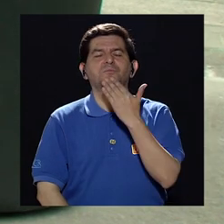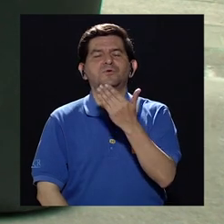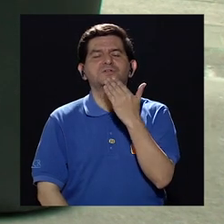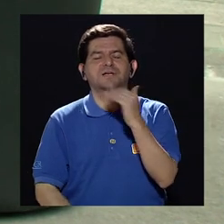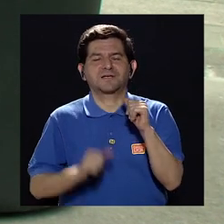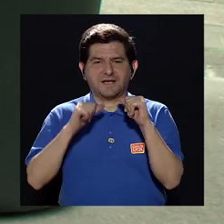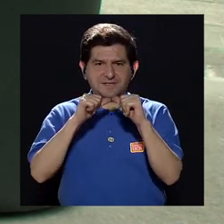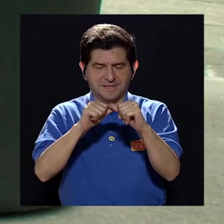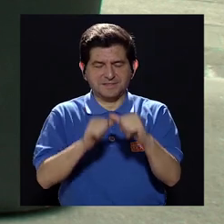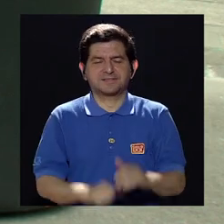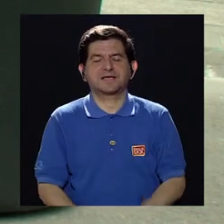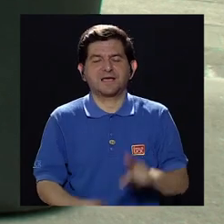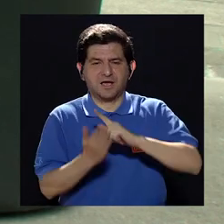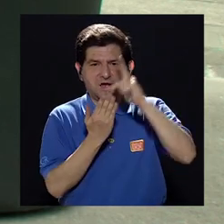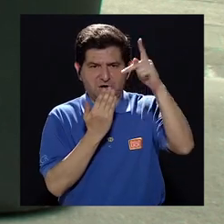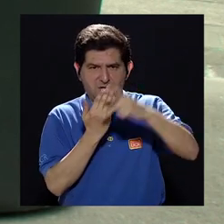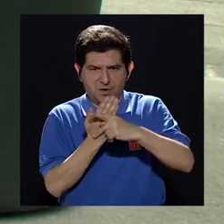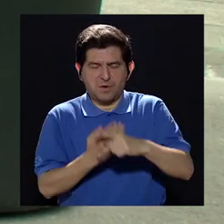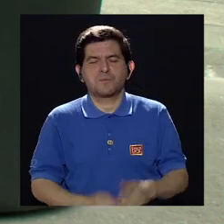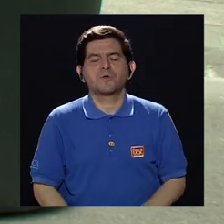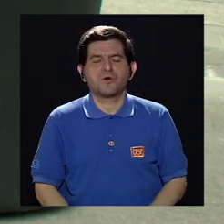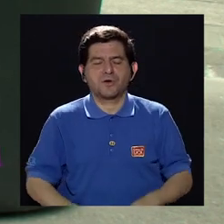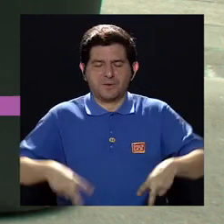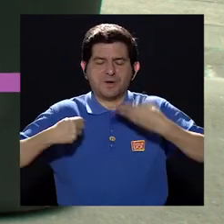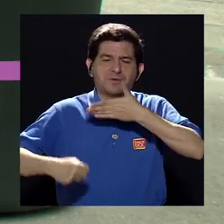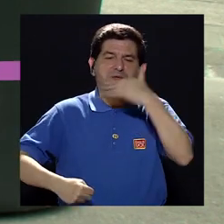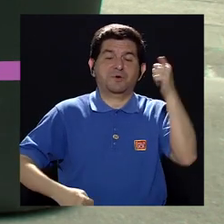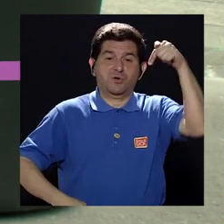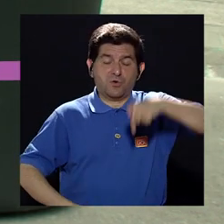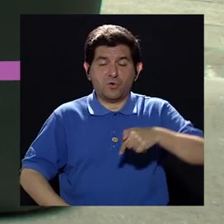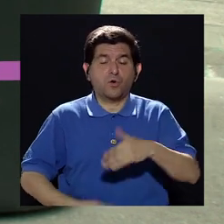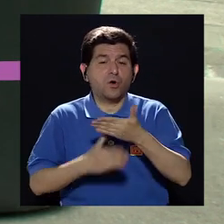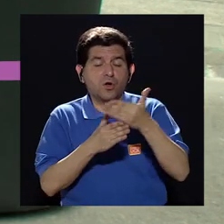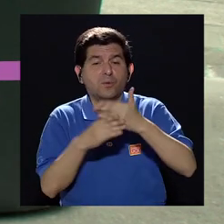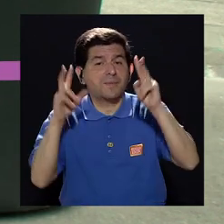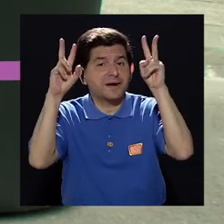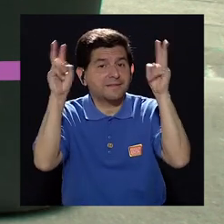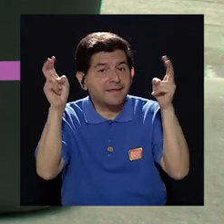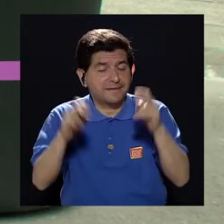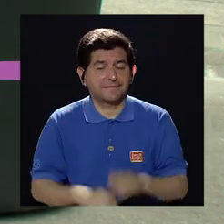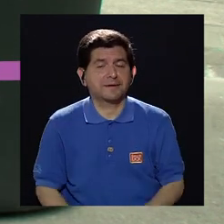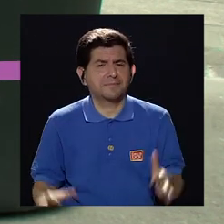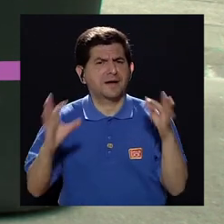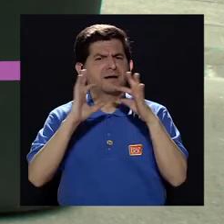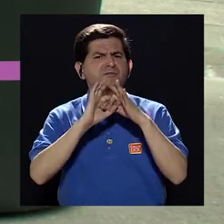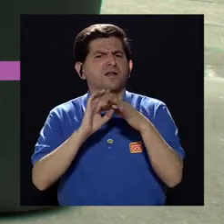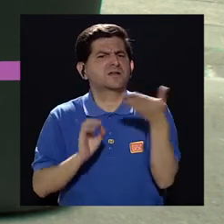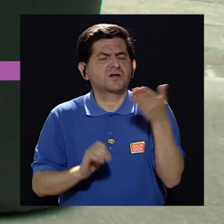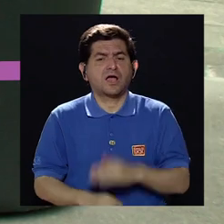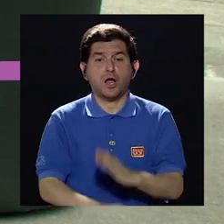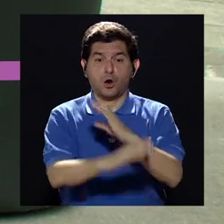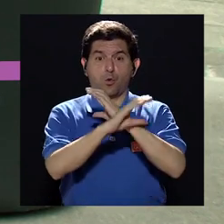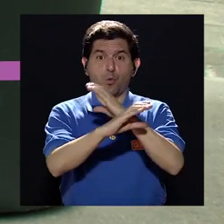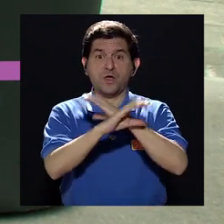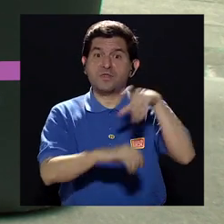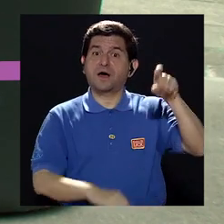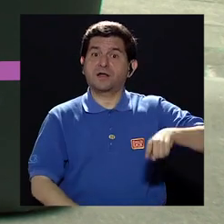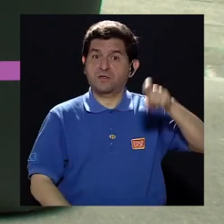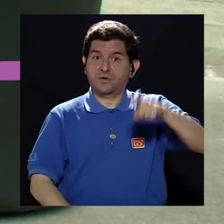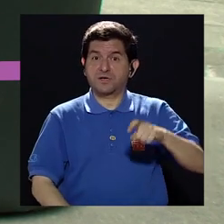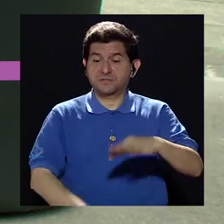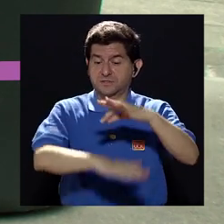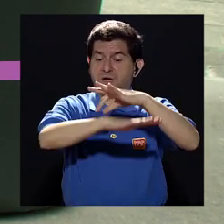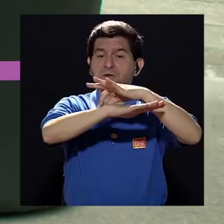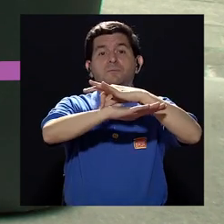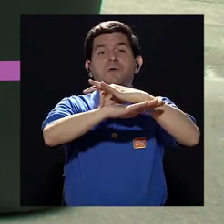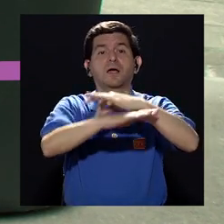Gracias por continuar con su telerrevista Vivir Mejor. El día de hoy les estamos compartiendo el tema acerca de los cuidados que tenemos